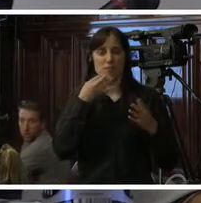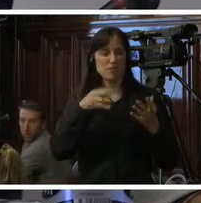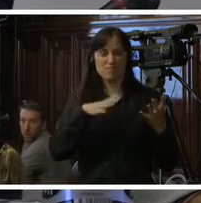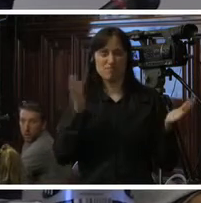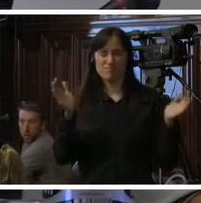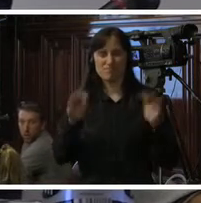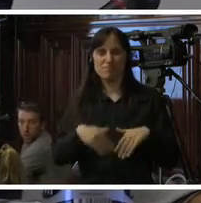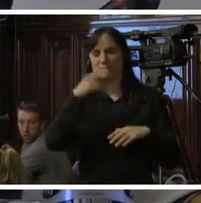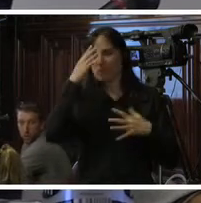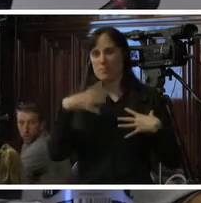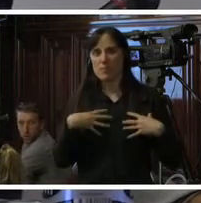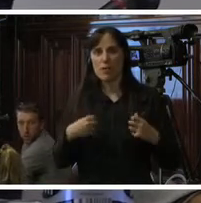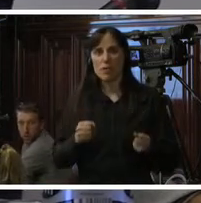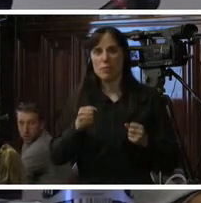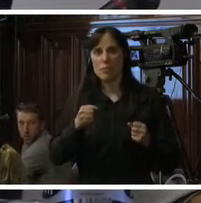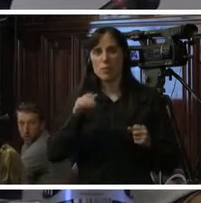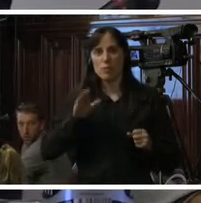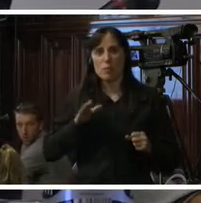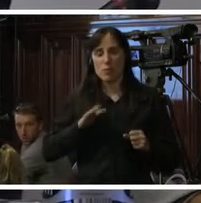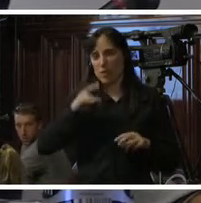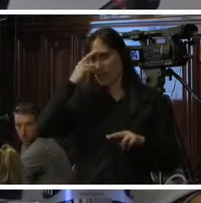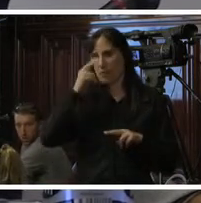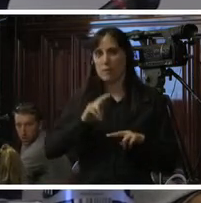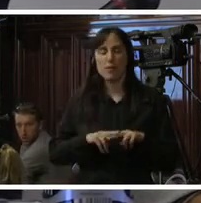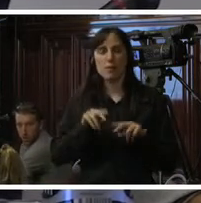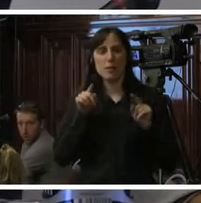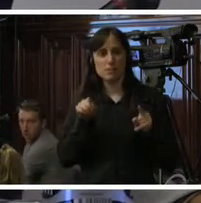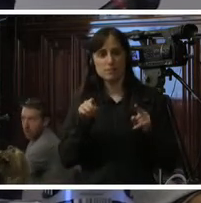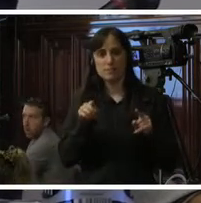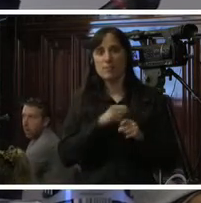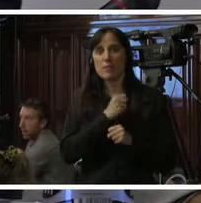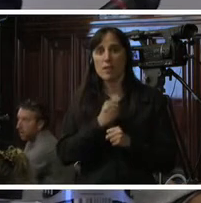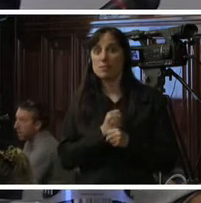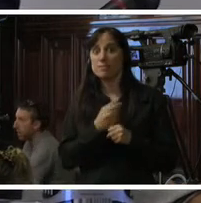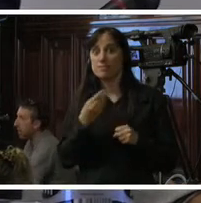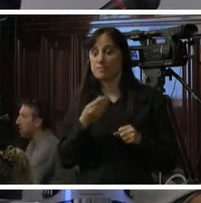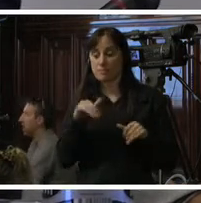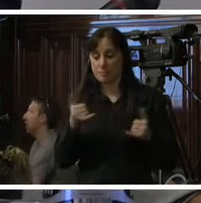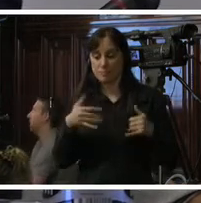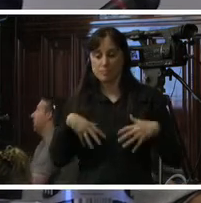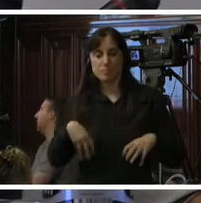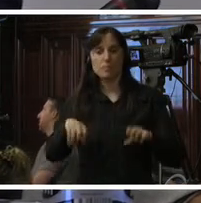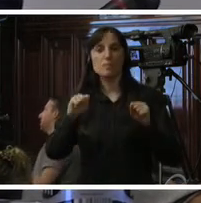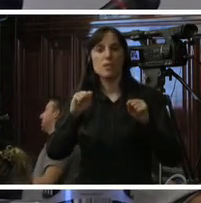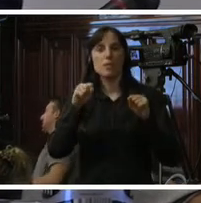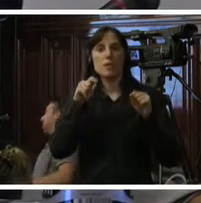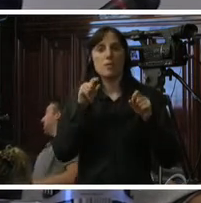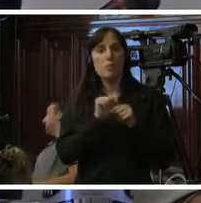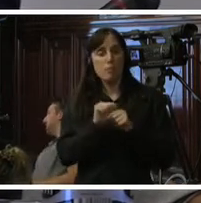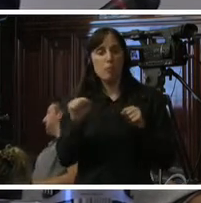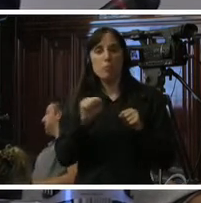la salud de las mujeres afectadas con esto hasta cuando se descubrió que también podría